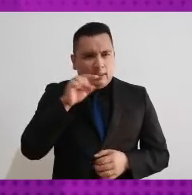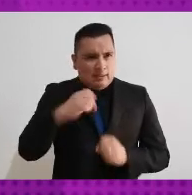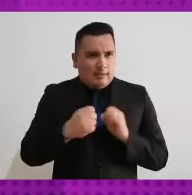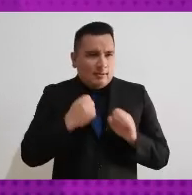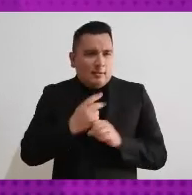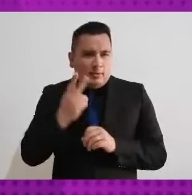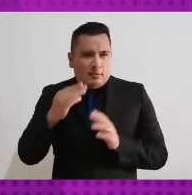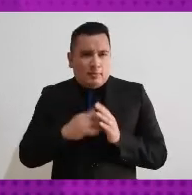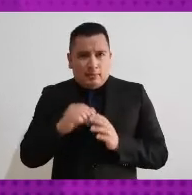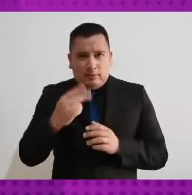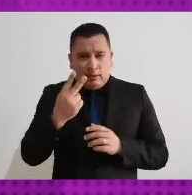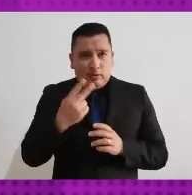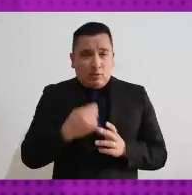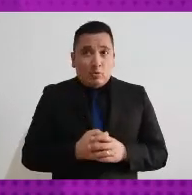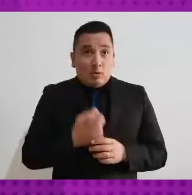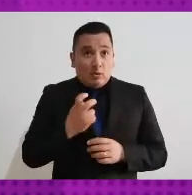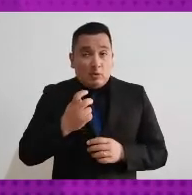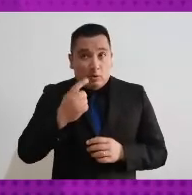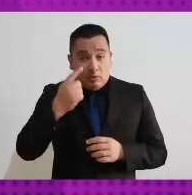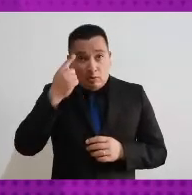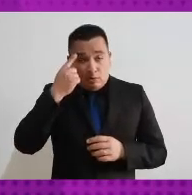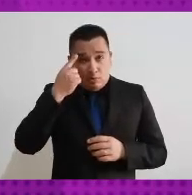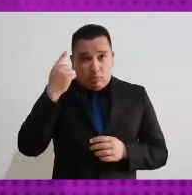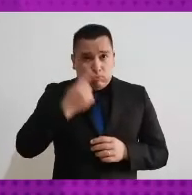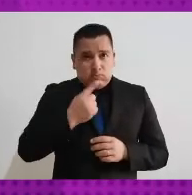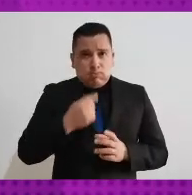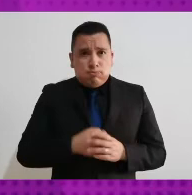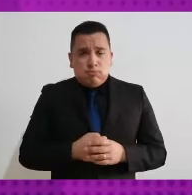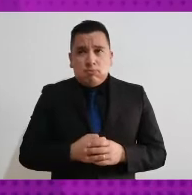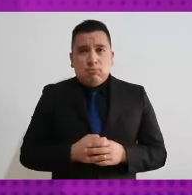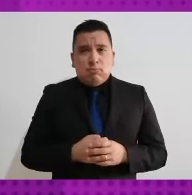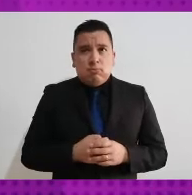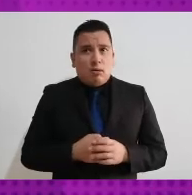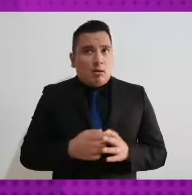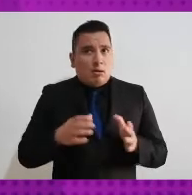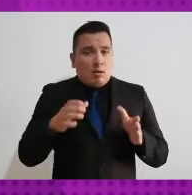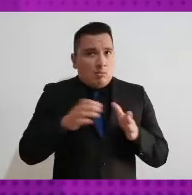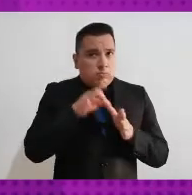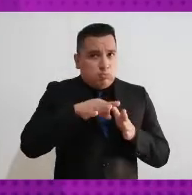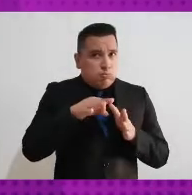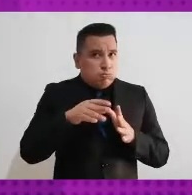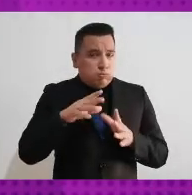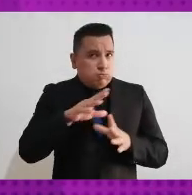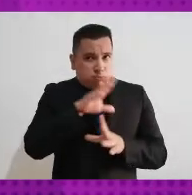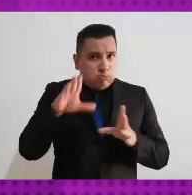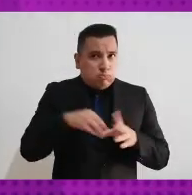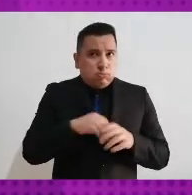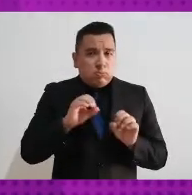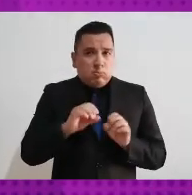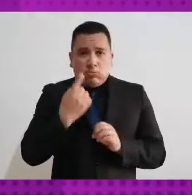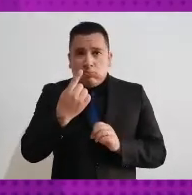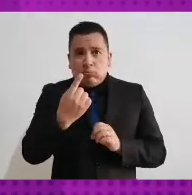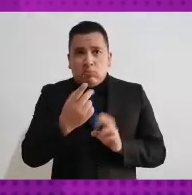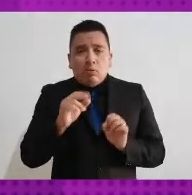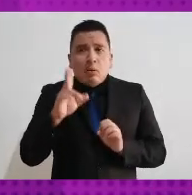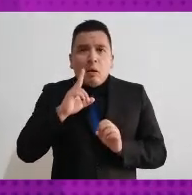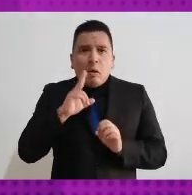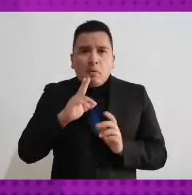de Aguascalientes sería para todas las elecciones o solamente para una elección y a mí me gustaría